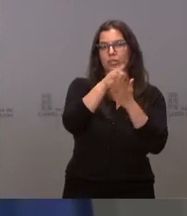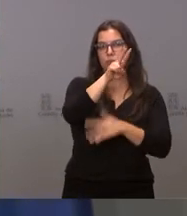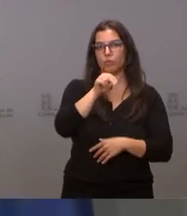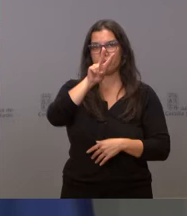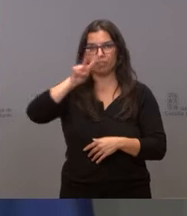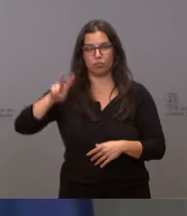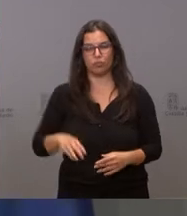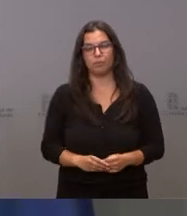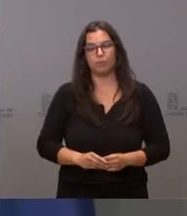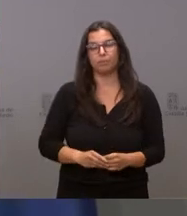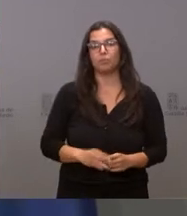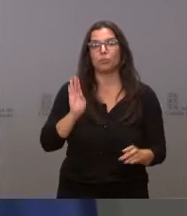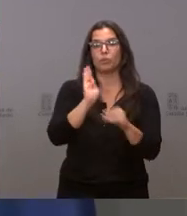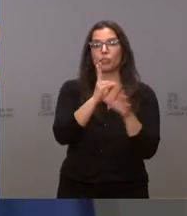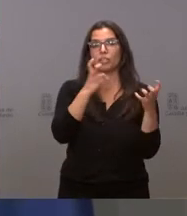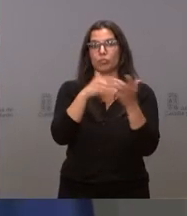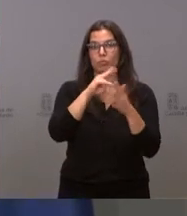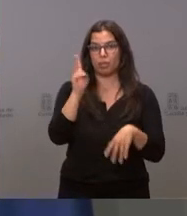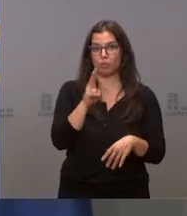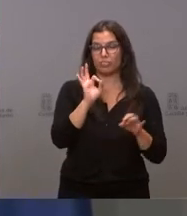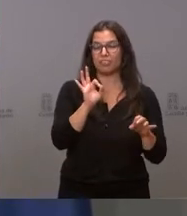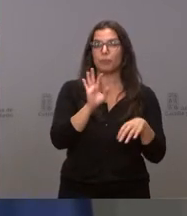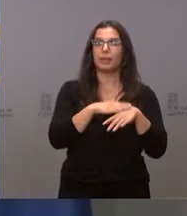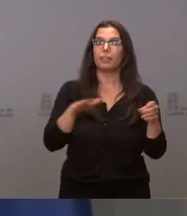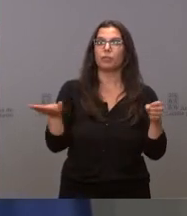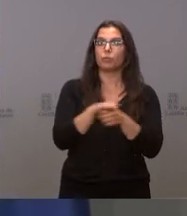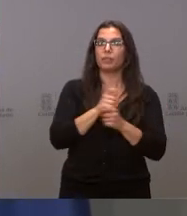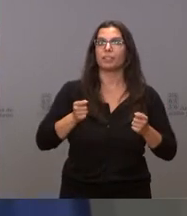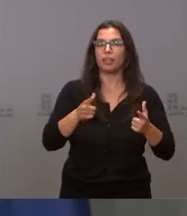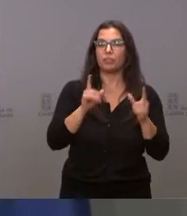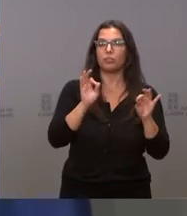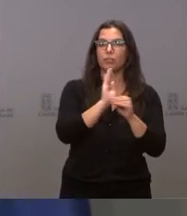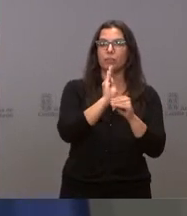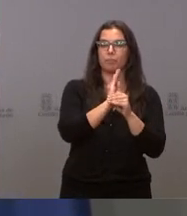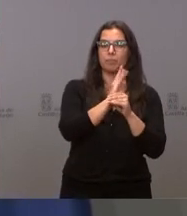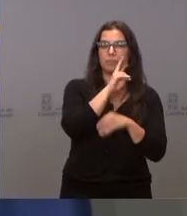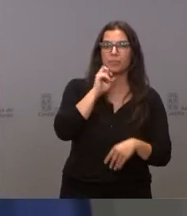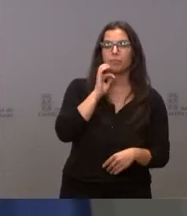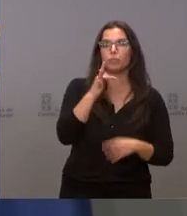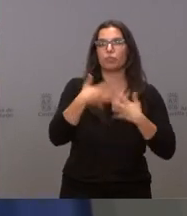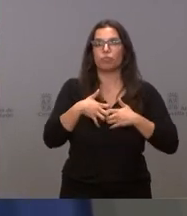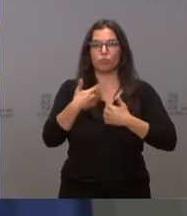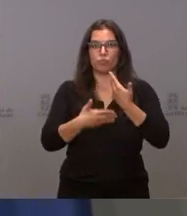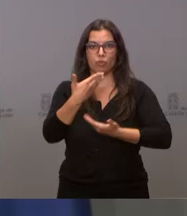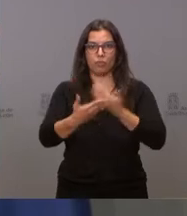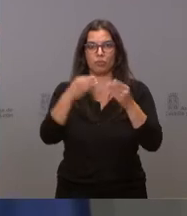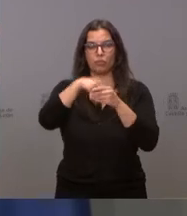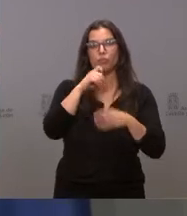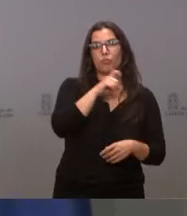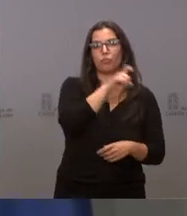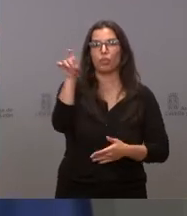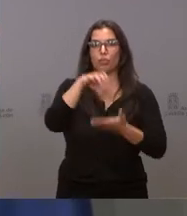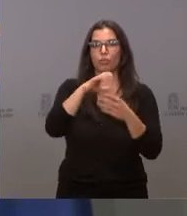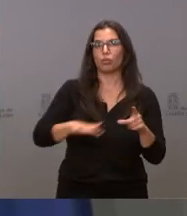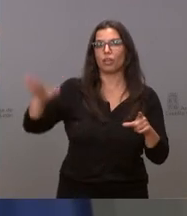Esta subvención de 700.000 euros está destinada a financiar los gastos de mantenimiento y funcionamiento de la Fundación Centro Nacional